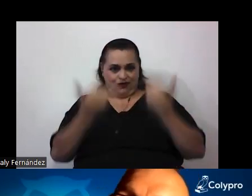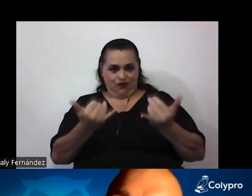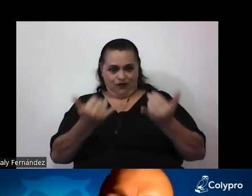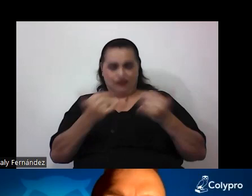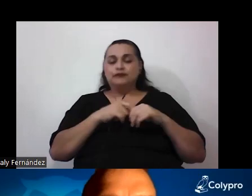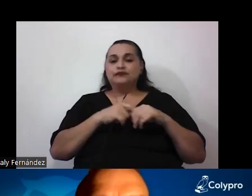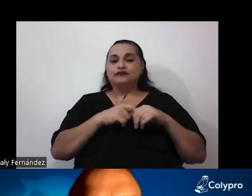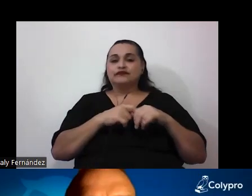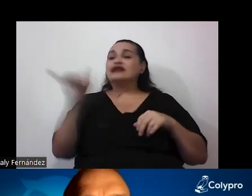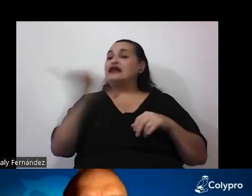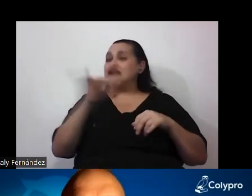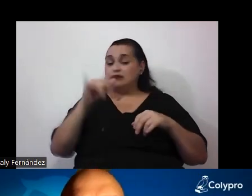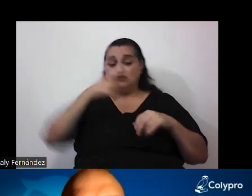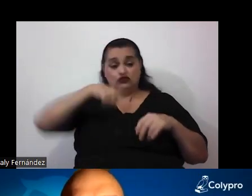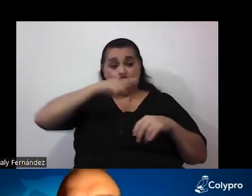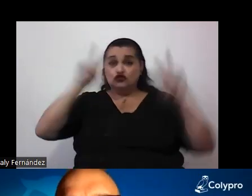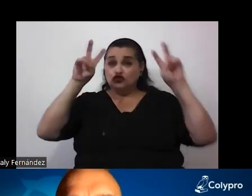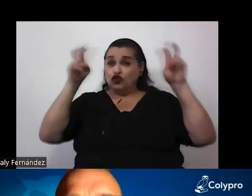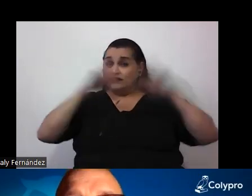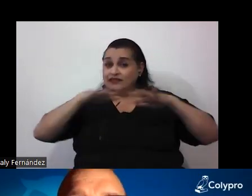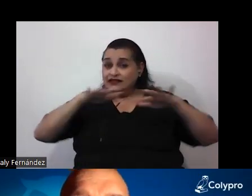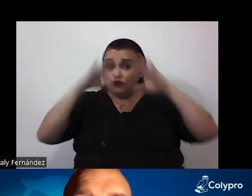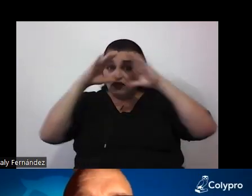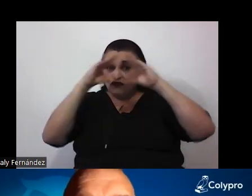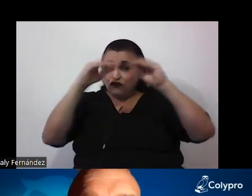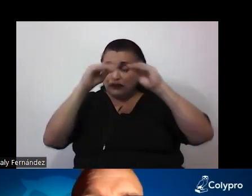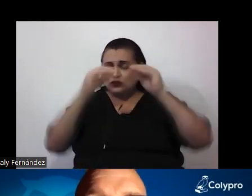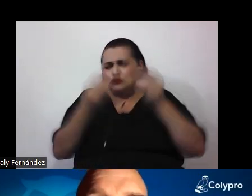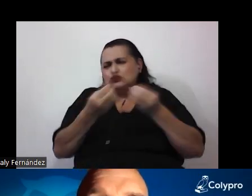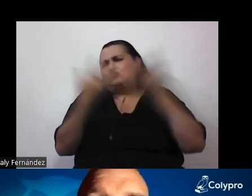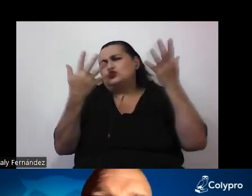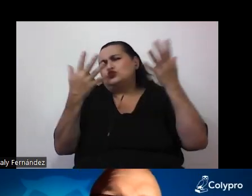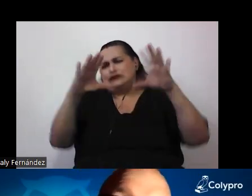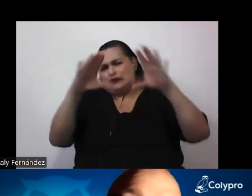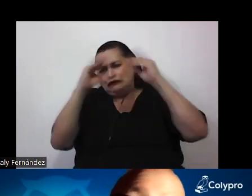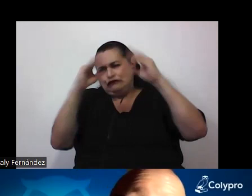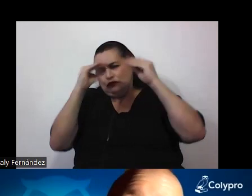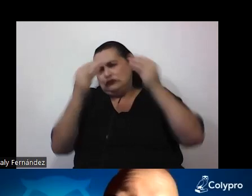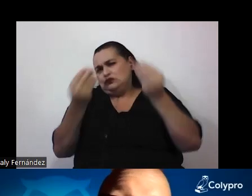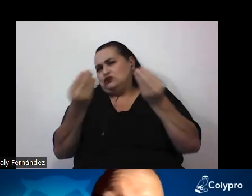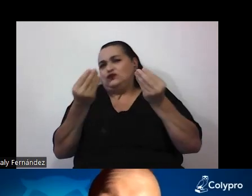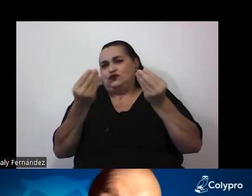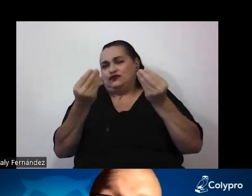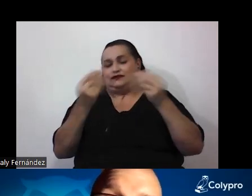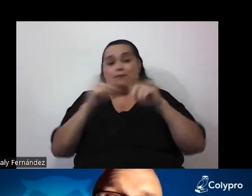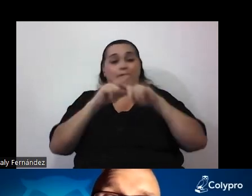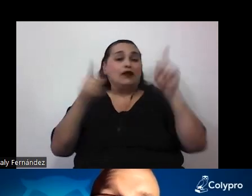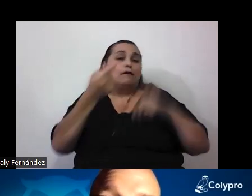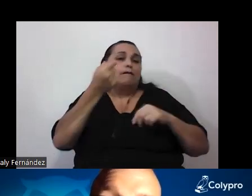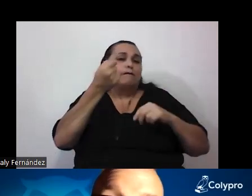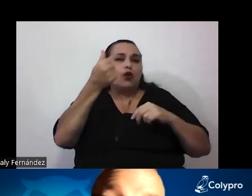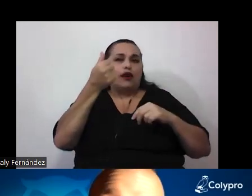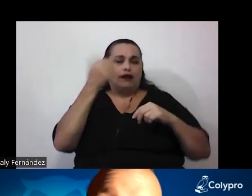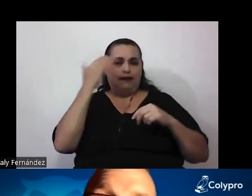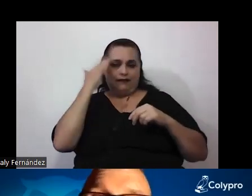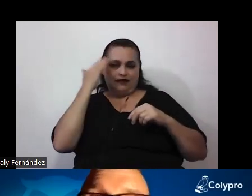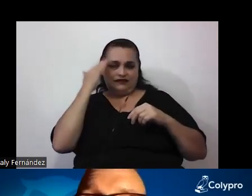También estamos en un contexto en el cual la información sobreabunda, pero escasea la capacidad de las